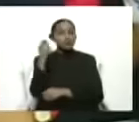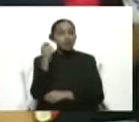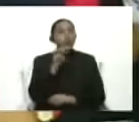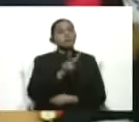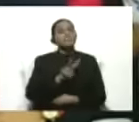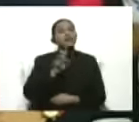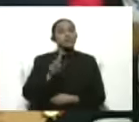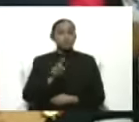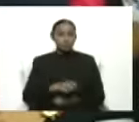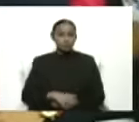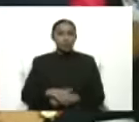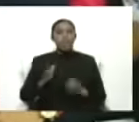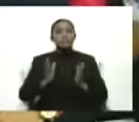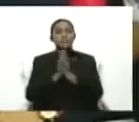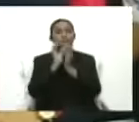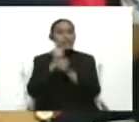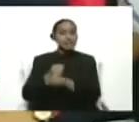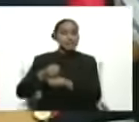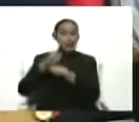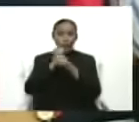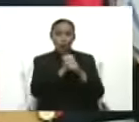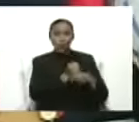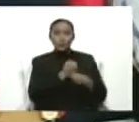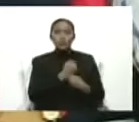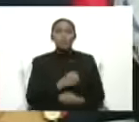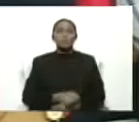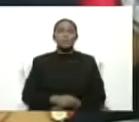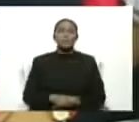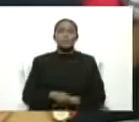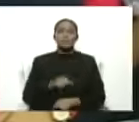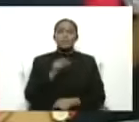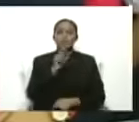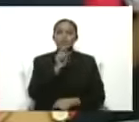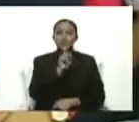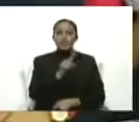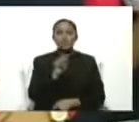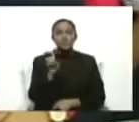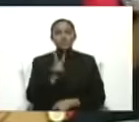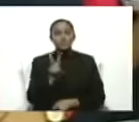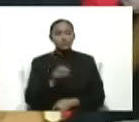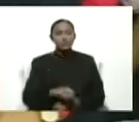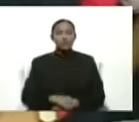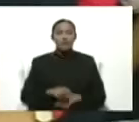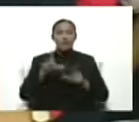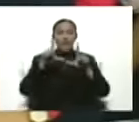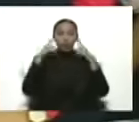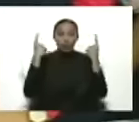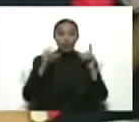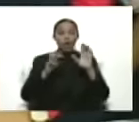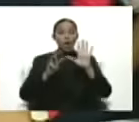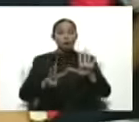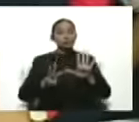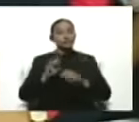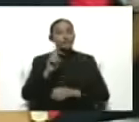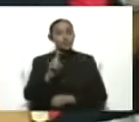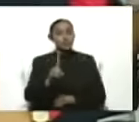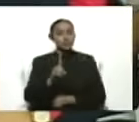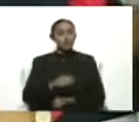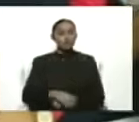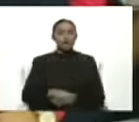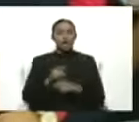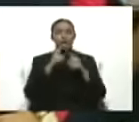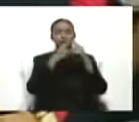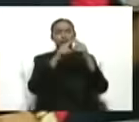del Tamacuro 222, La Guaira 81, para un total de